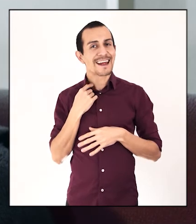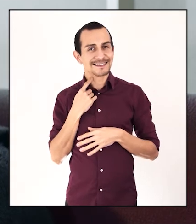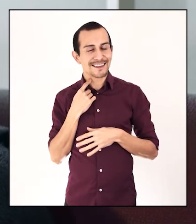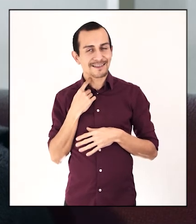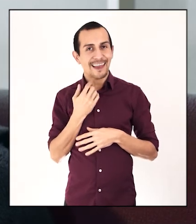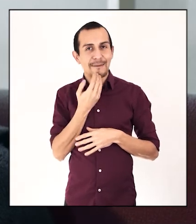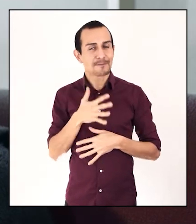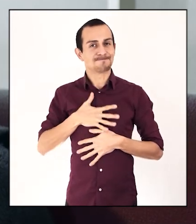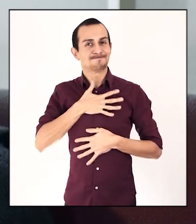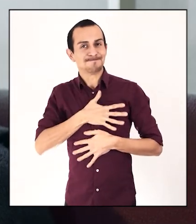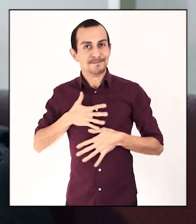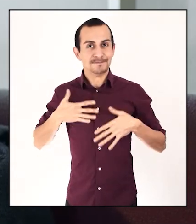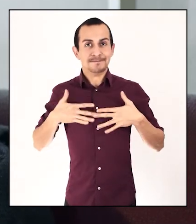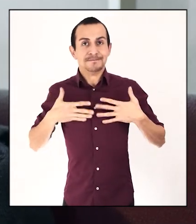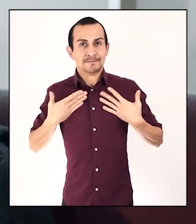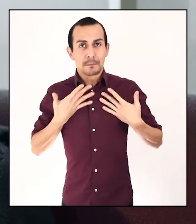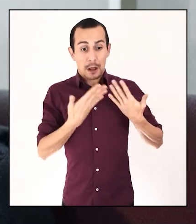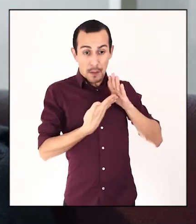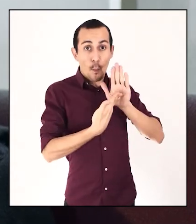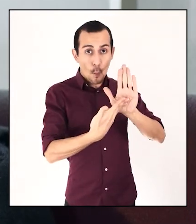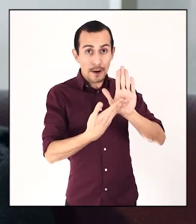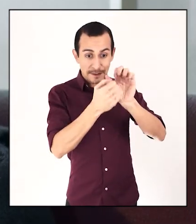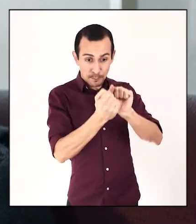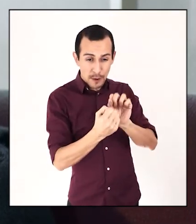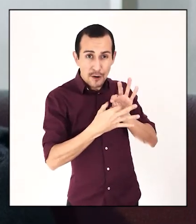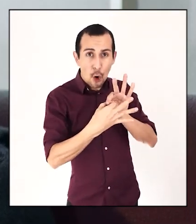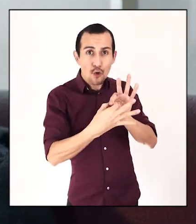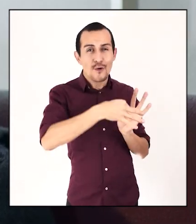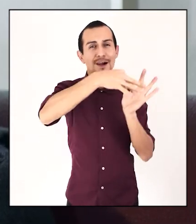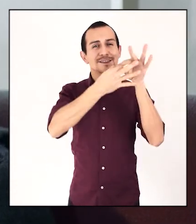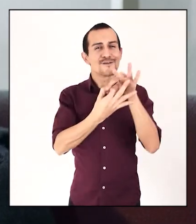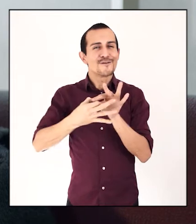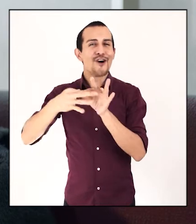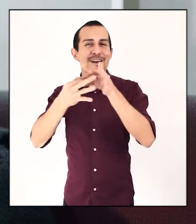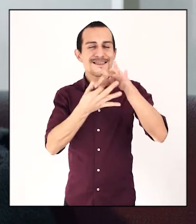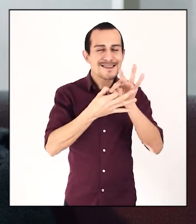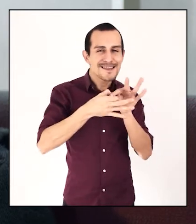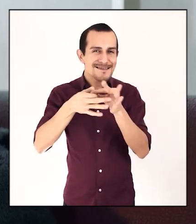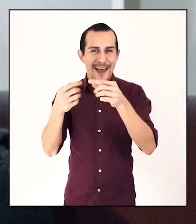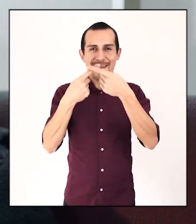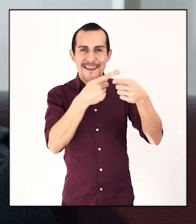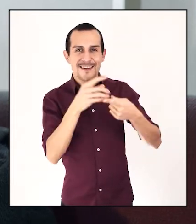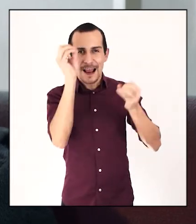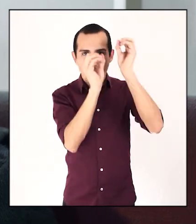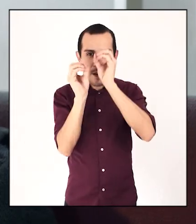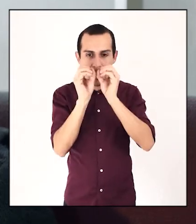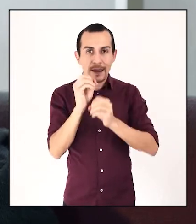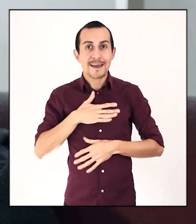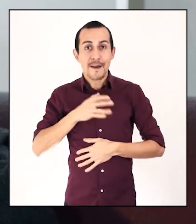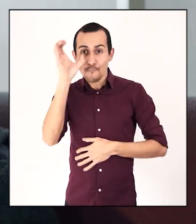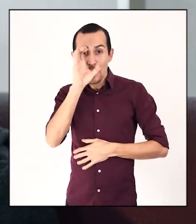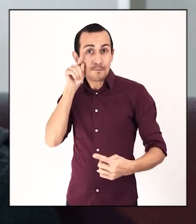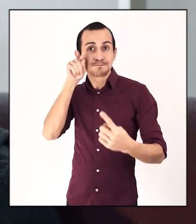interesante y también muy provocador. Porque si a través de una muestra se puede armar una sinfonía de diferencias y contrastes que buscan un